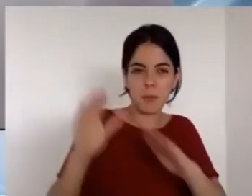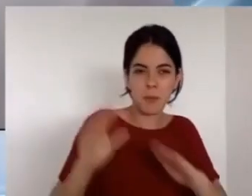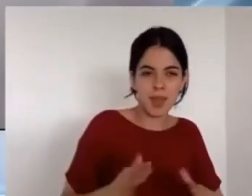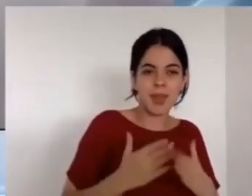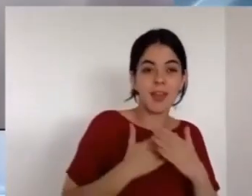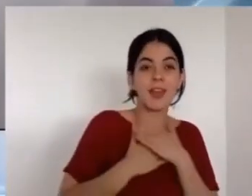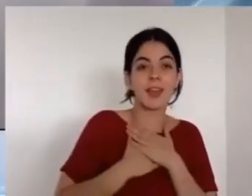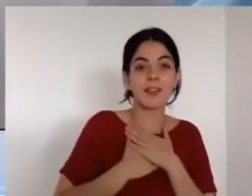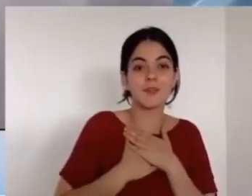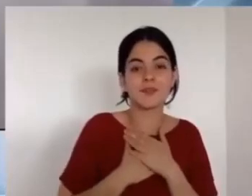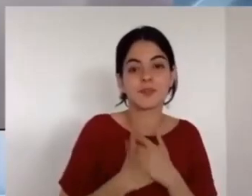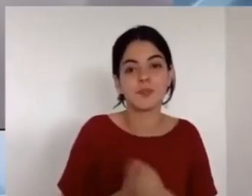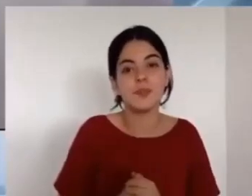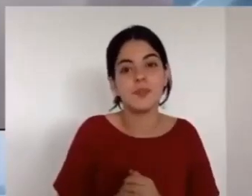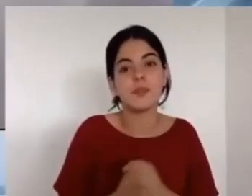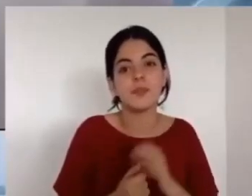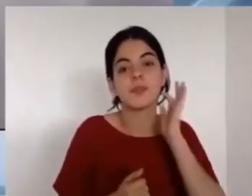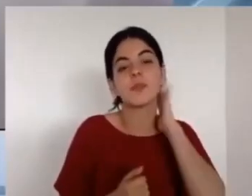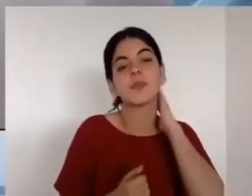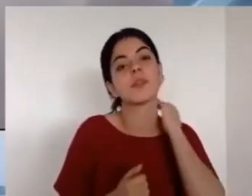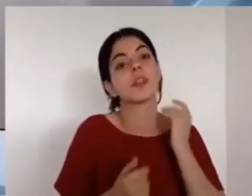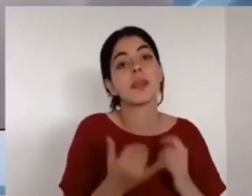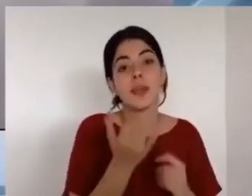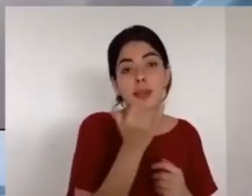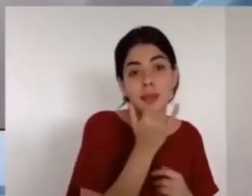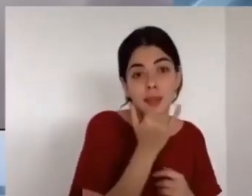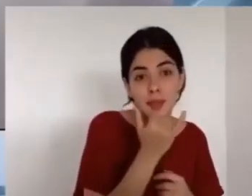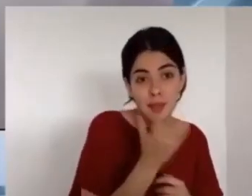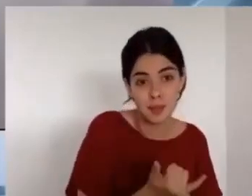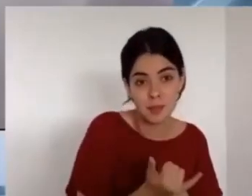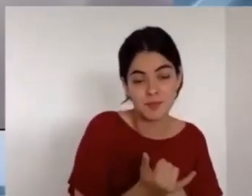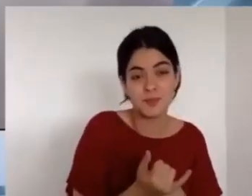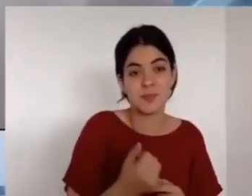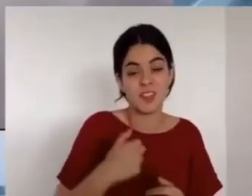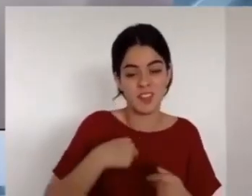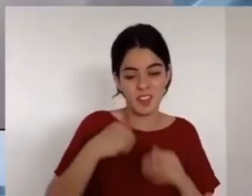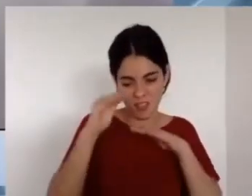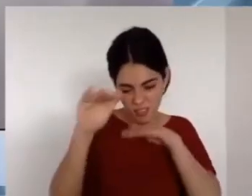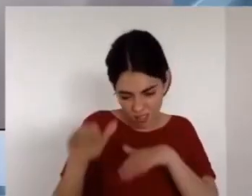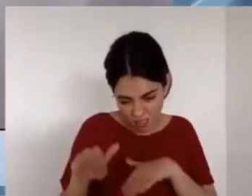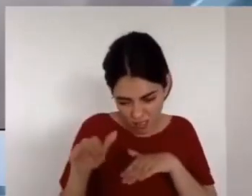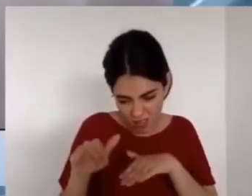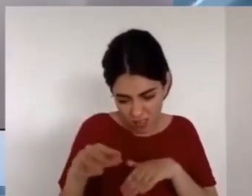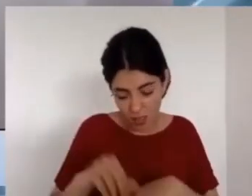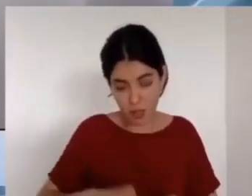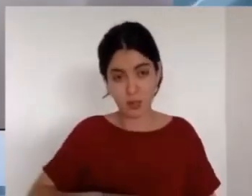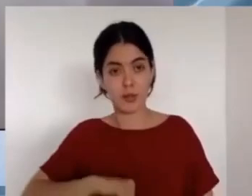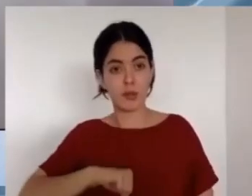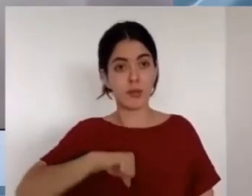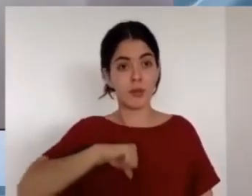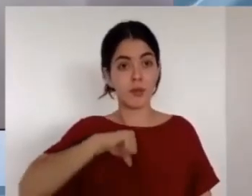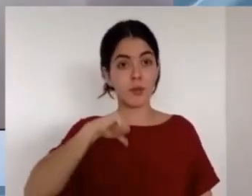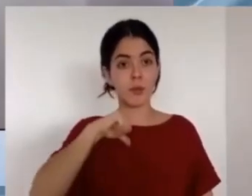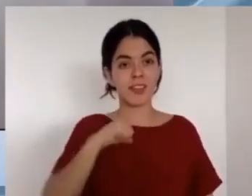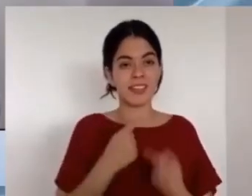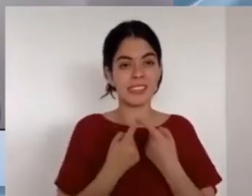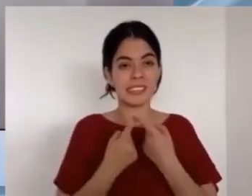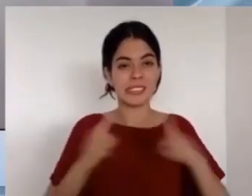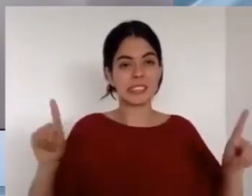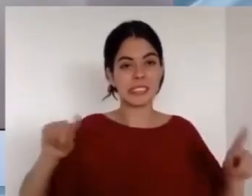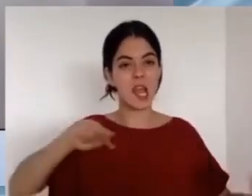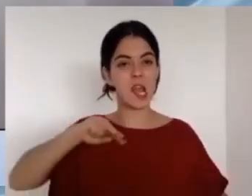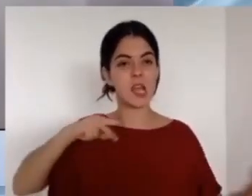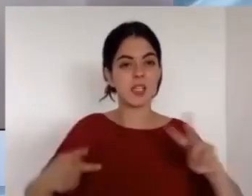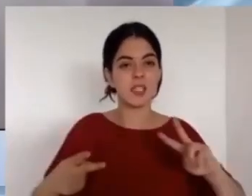contrasta con el orgullo, la altivez, la autosuficiencia. Porque todos